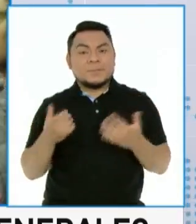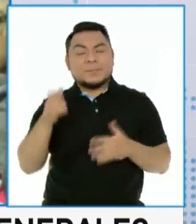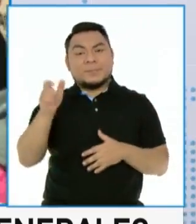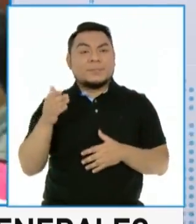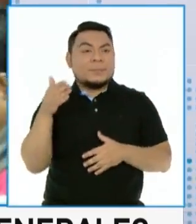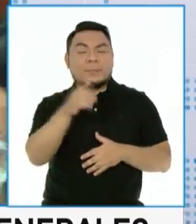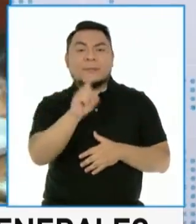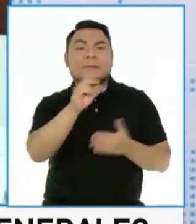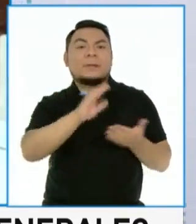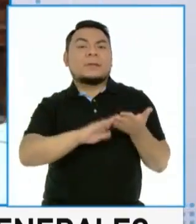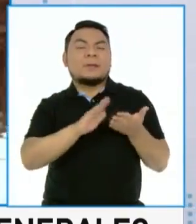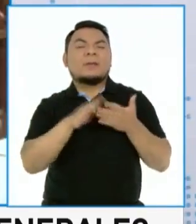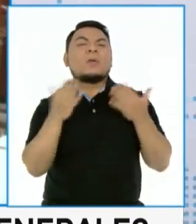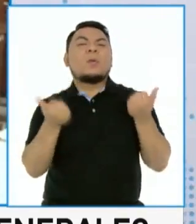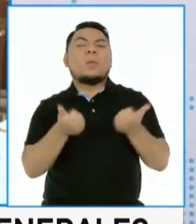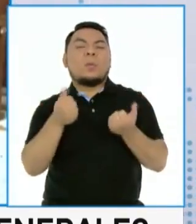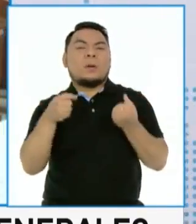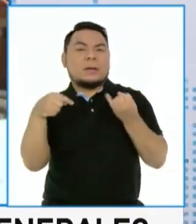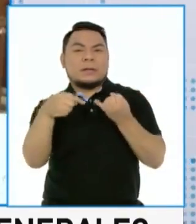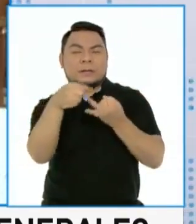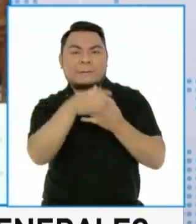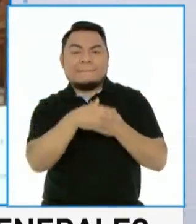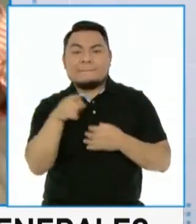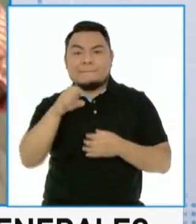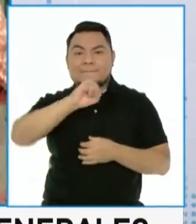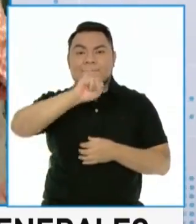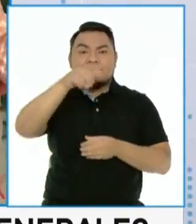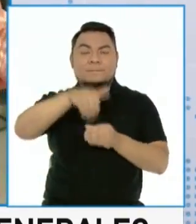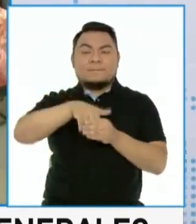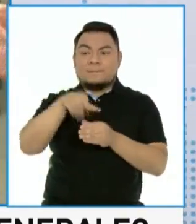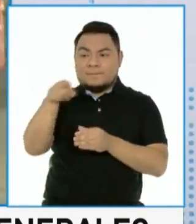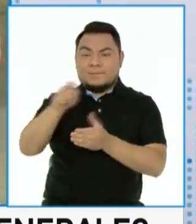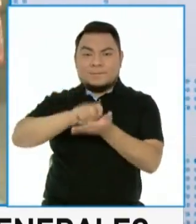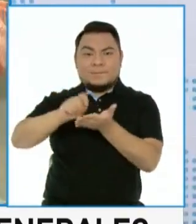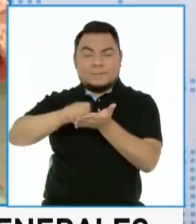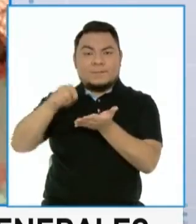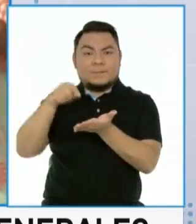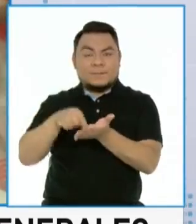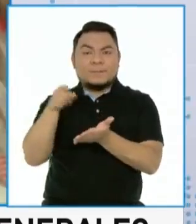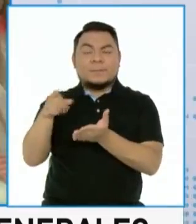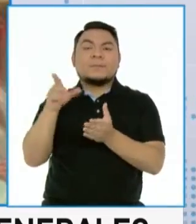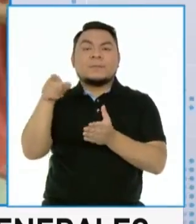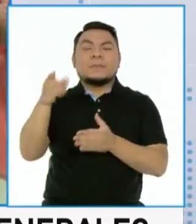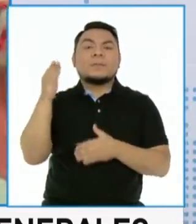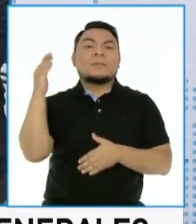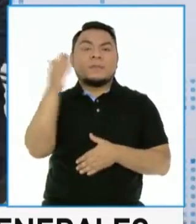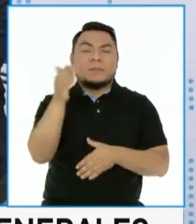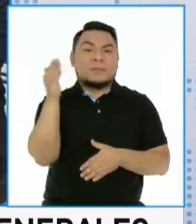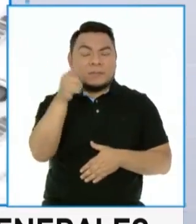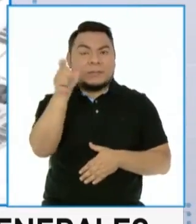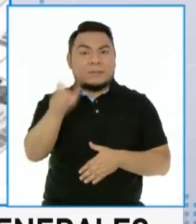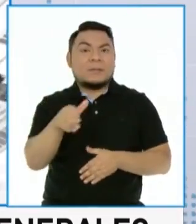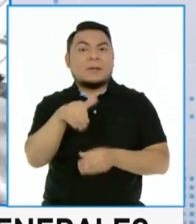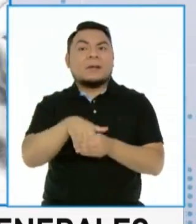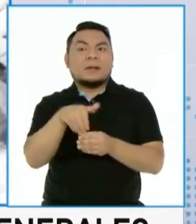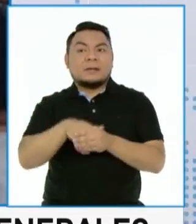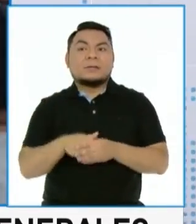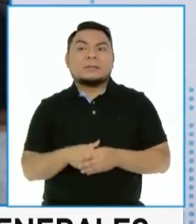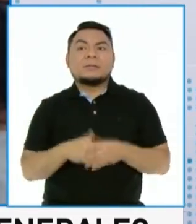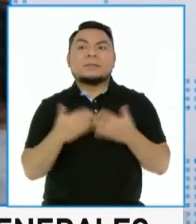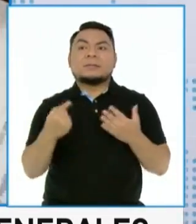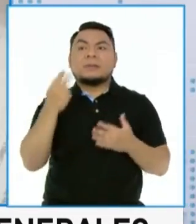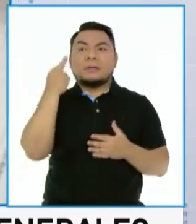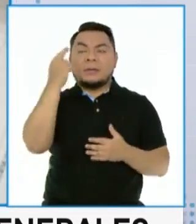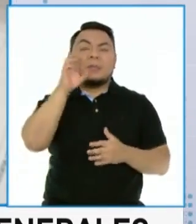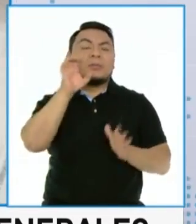están descritas en el Jurado Nacional de Elecciones porque ellos manejan las dispensas que son para los electores, ¿no?